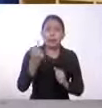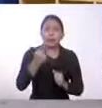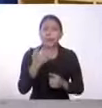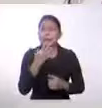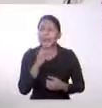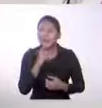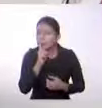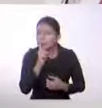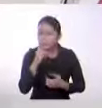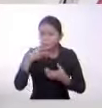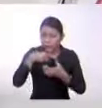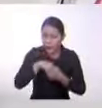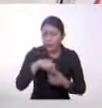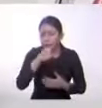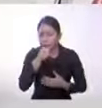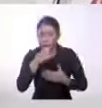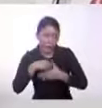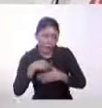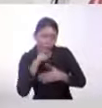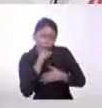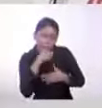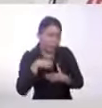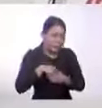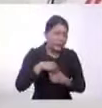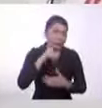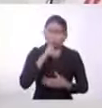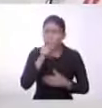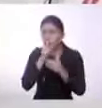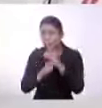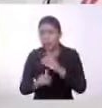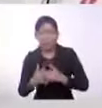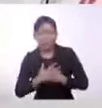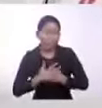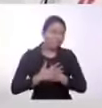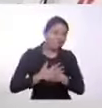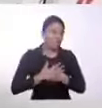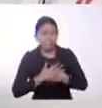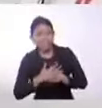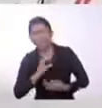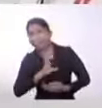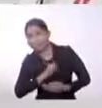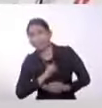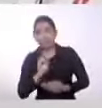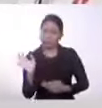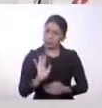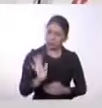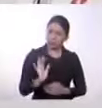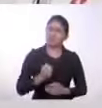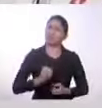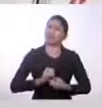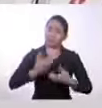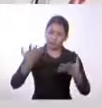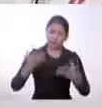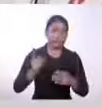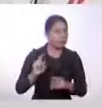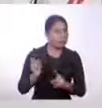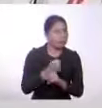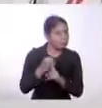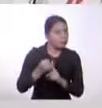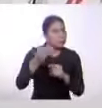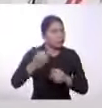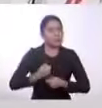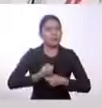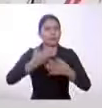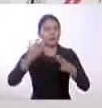queda encerradito. Esto no se dice, no se menciona. Y es importante, ya que tocamos este tema de vulneración de derechos, también es